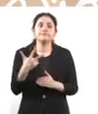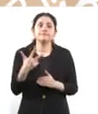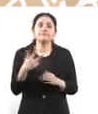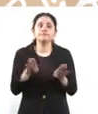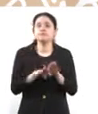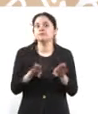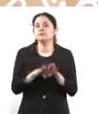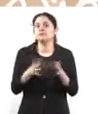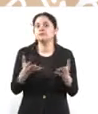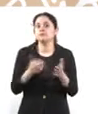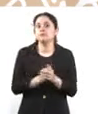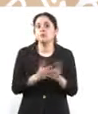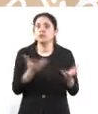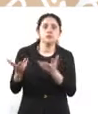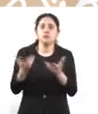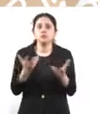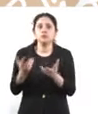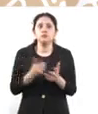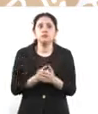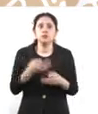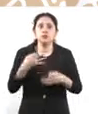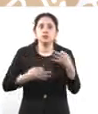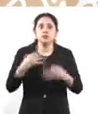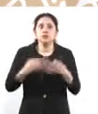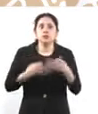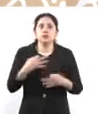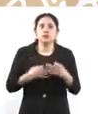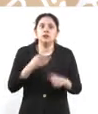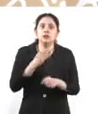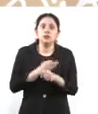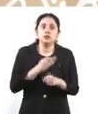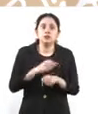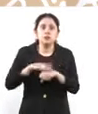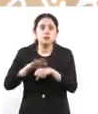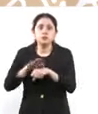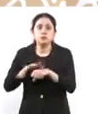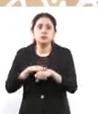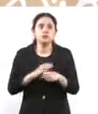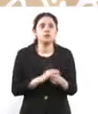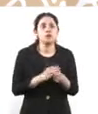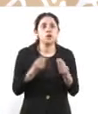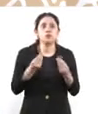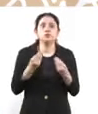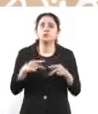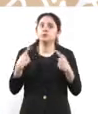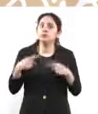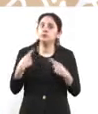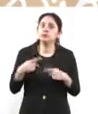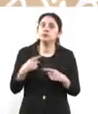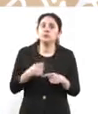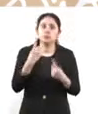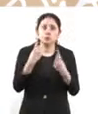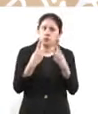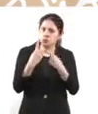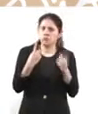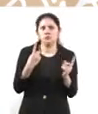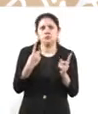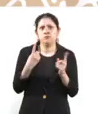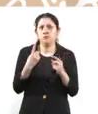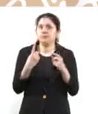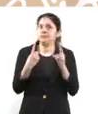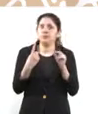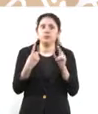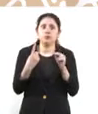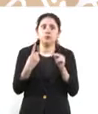Entonces, la fiscalía está convocando porque son muchos, no es uno, que no